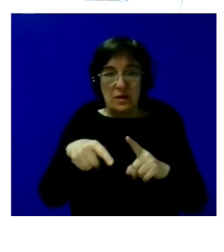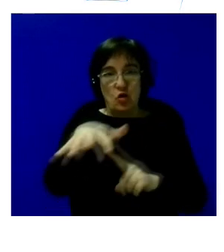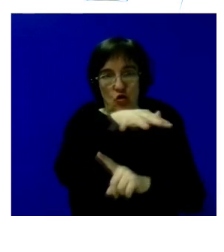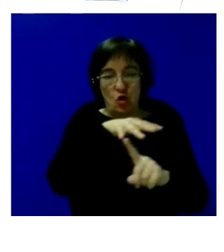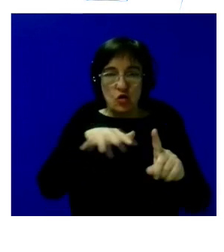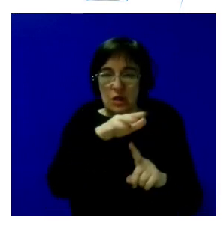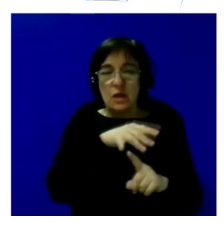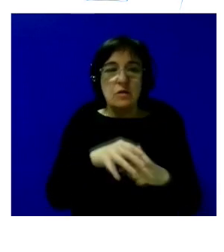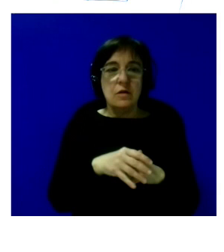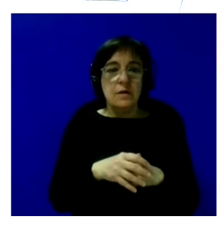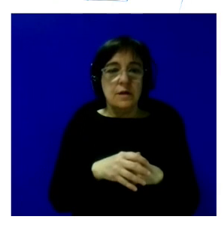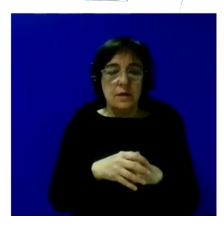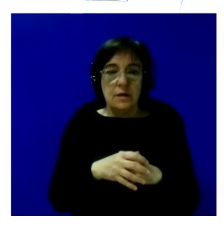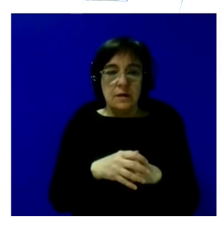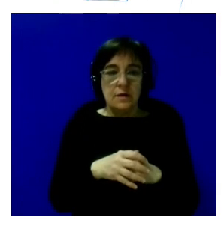es decir